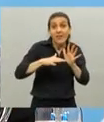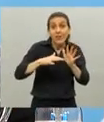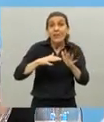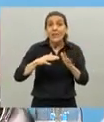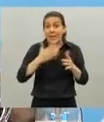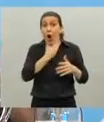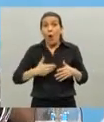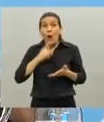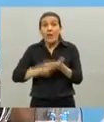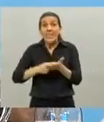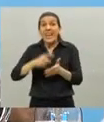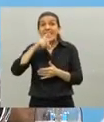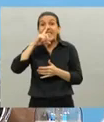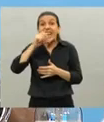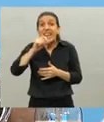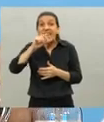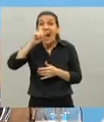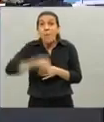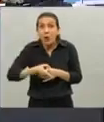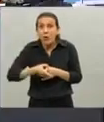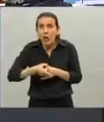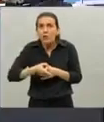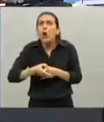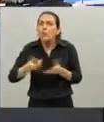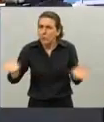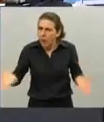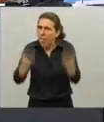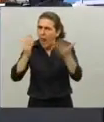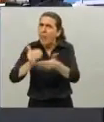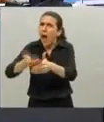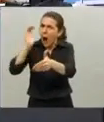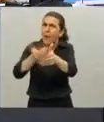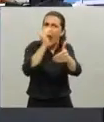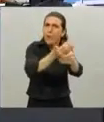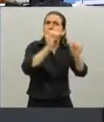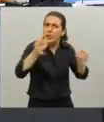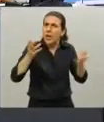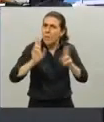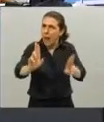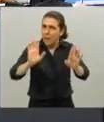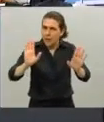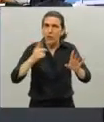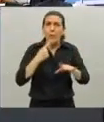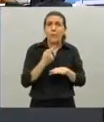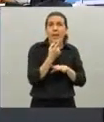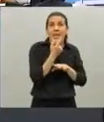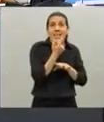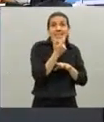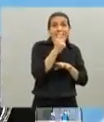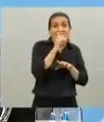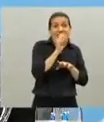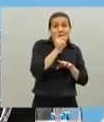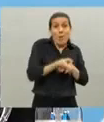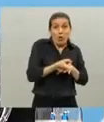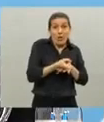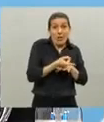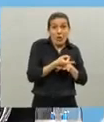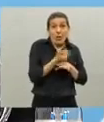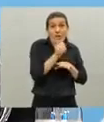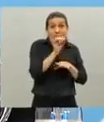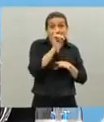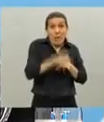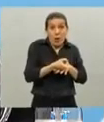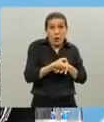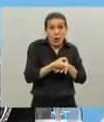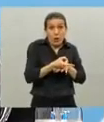economía que podía habilitar funcionar de ese 60% que podía funcionar decidió